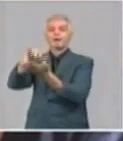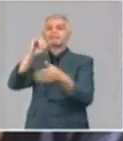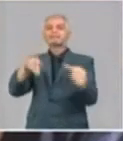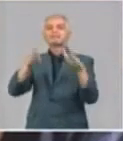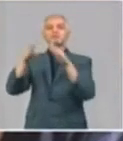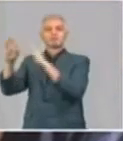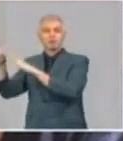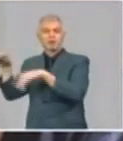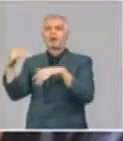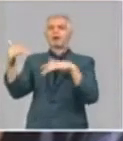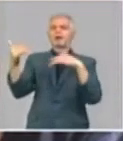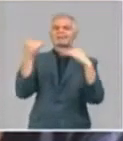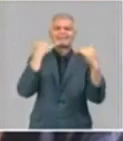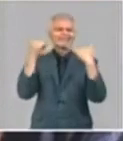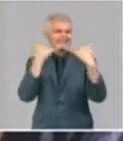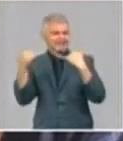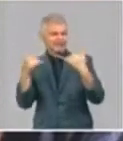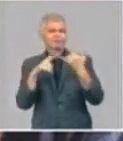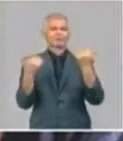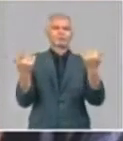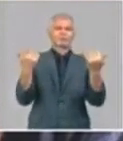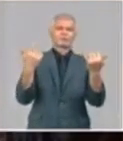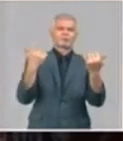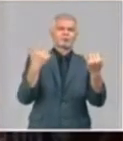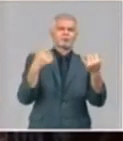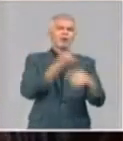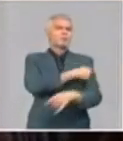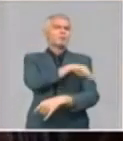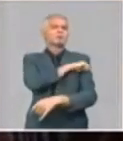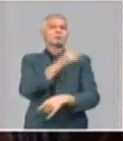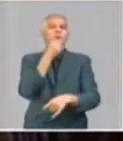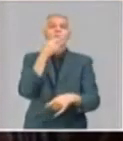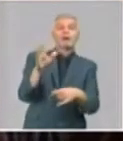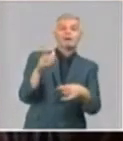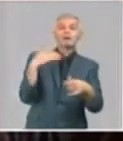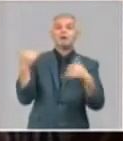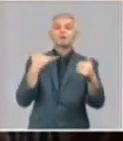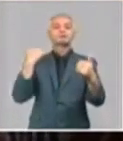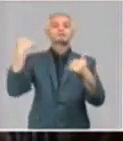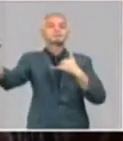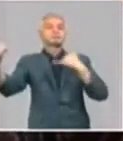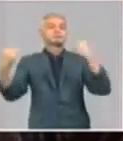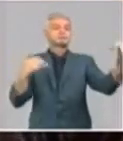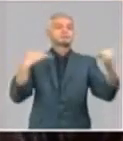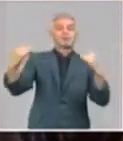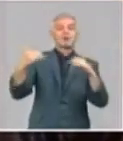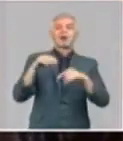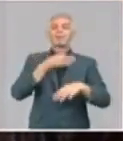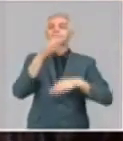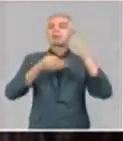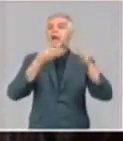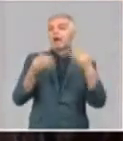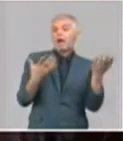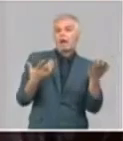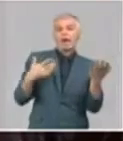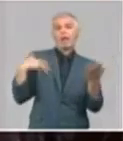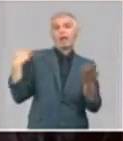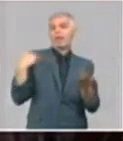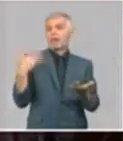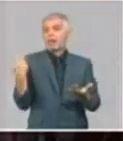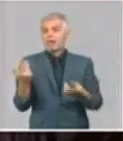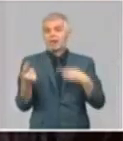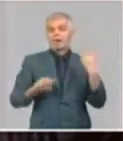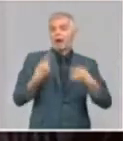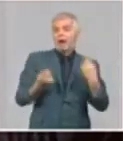habilitaron los teléfonos para que en un primer momento la población pudiera llamar y expresar sus inquietudes, sus